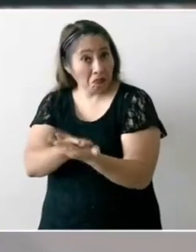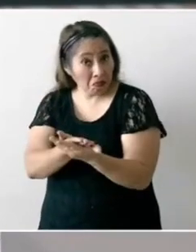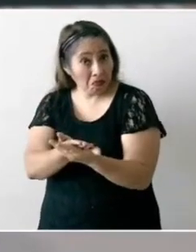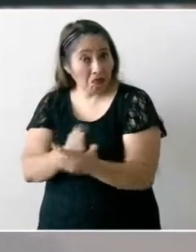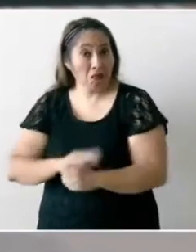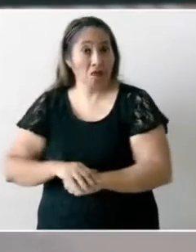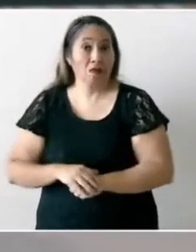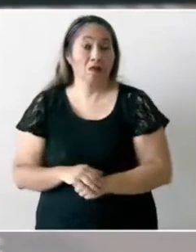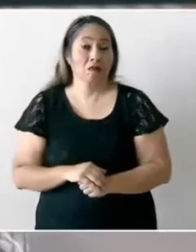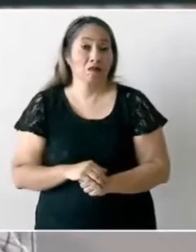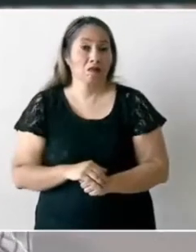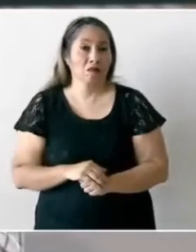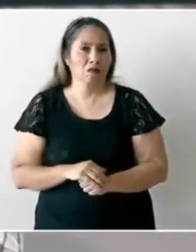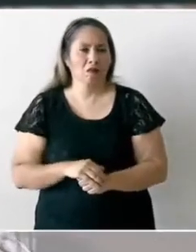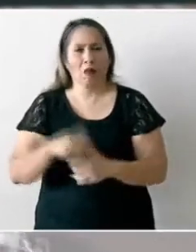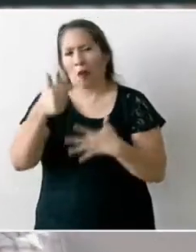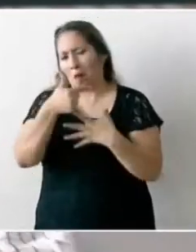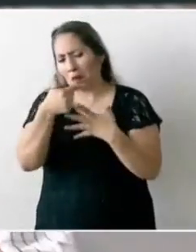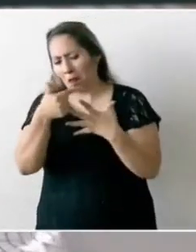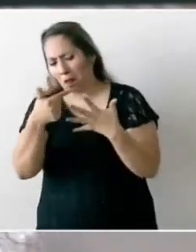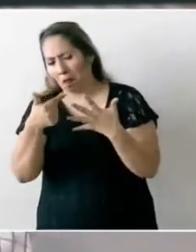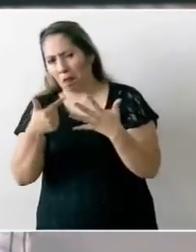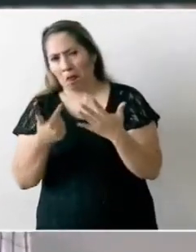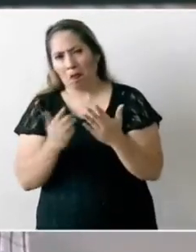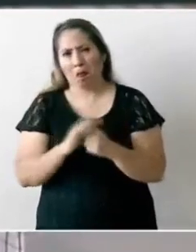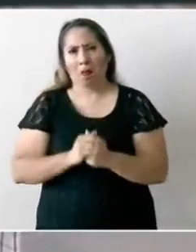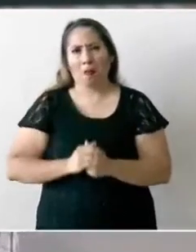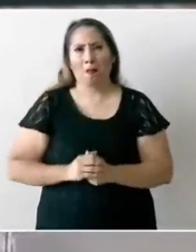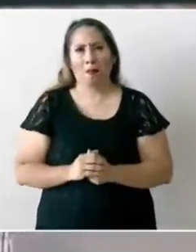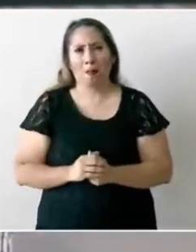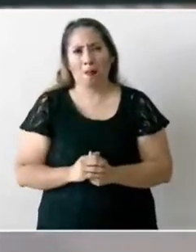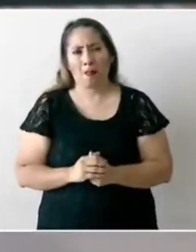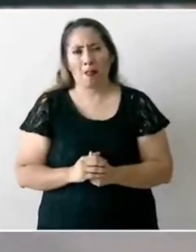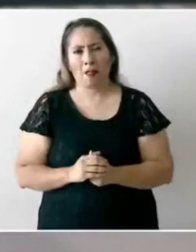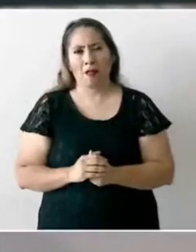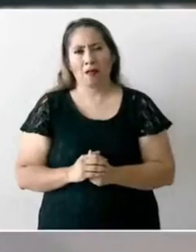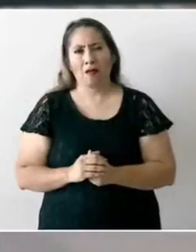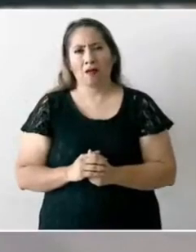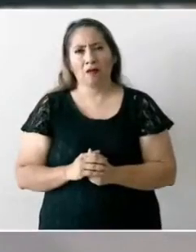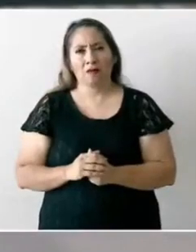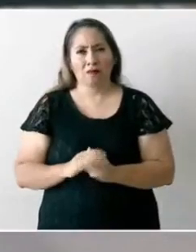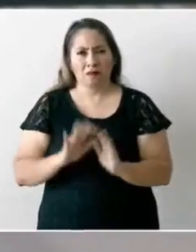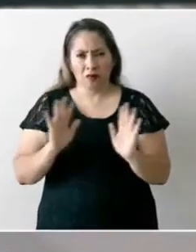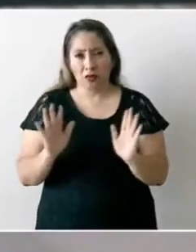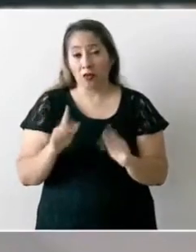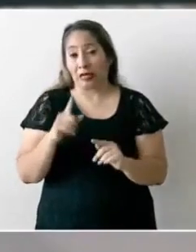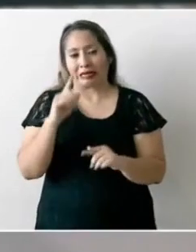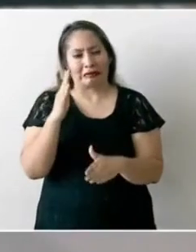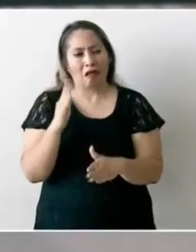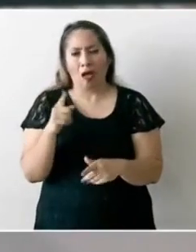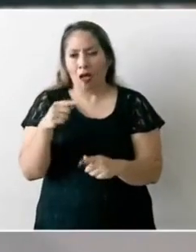en donde ya no se está contemplando el proyecto original